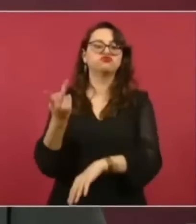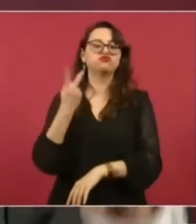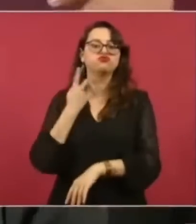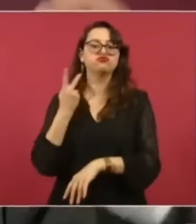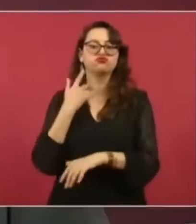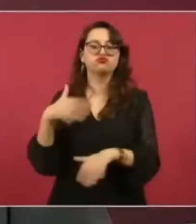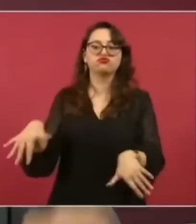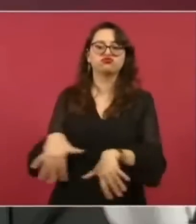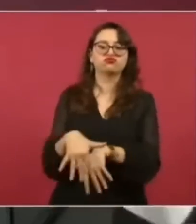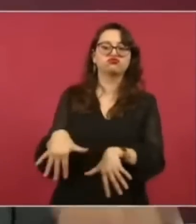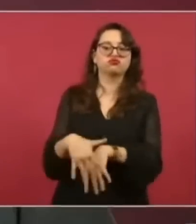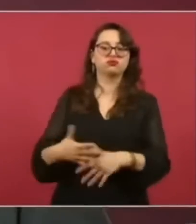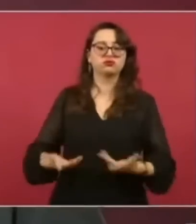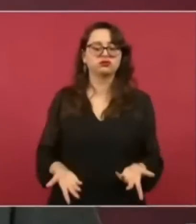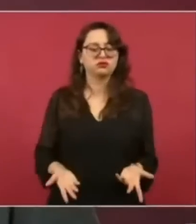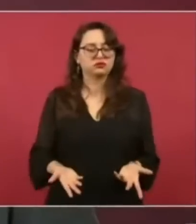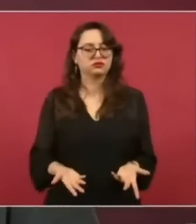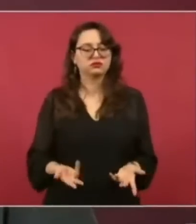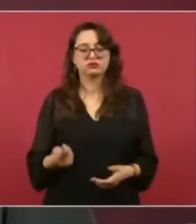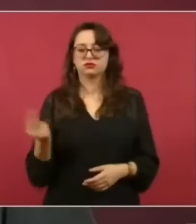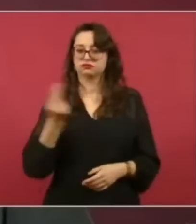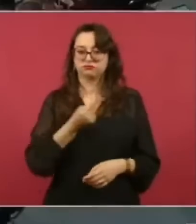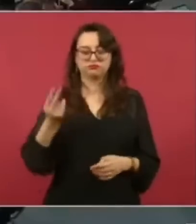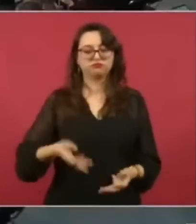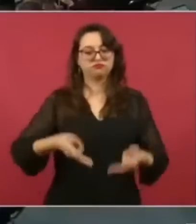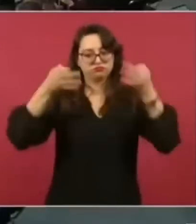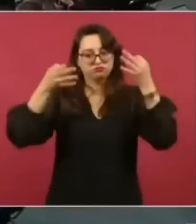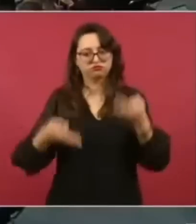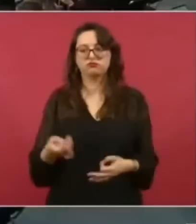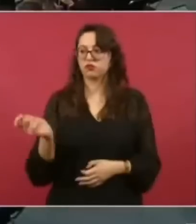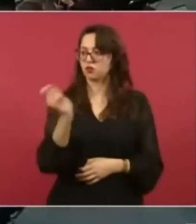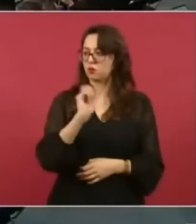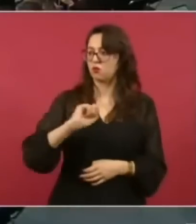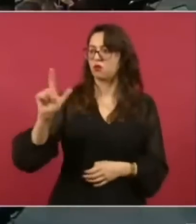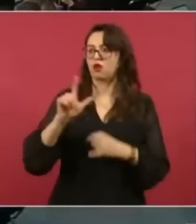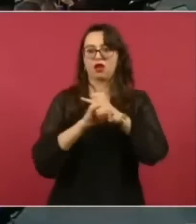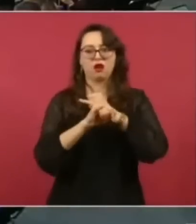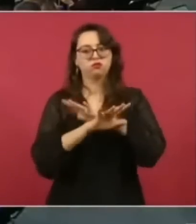les hace falta seriedad profesionalismo